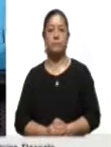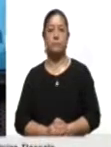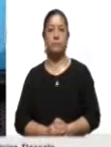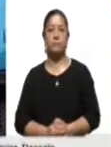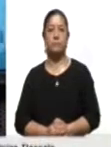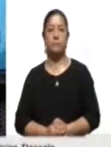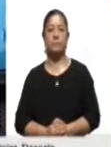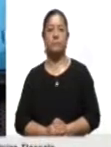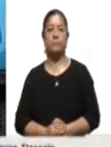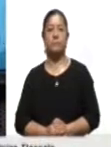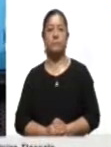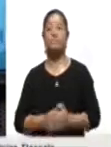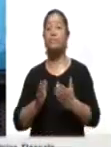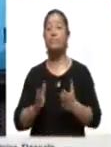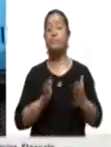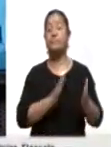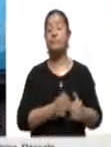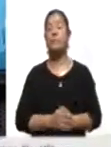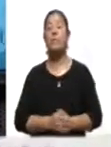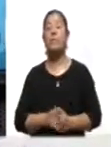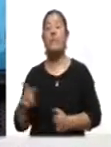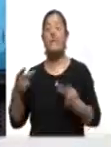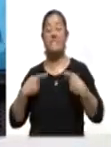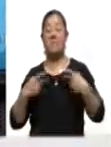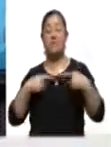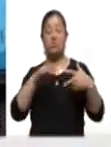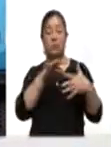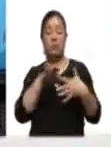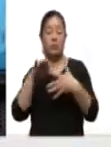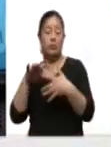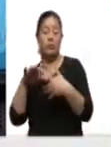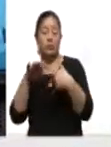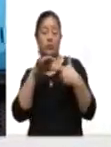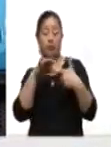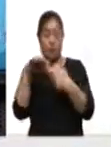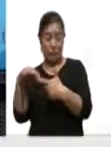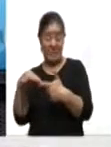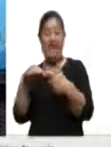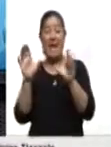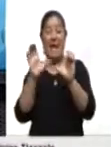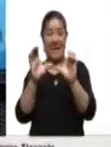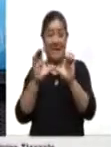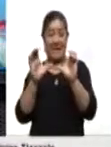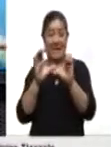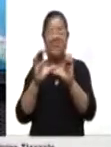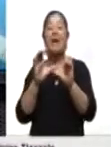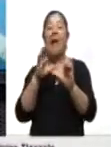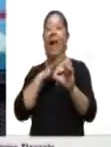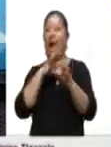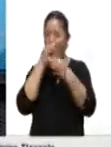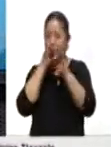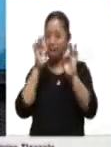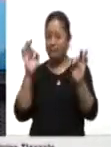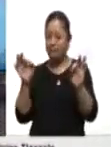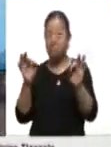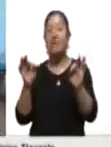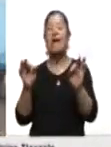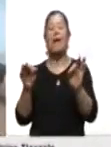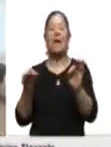Vamos a otros temas. Guías de turistas certificados fomentan paseos en Tlaxcala por la pandemia de COVID-19.